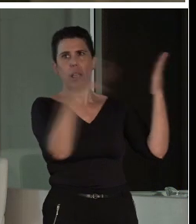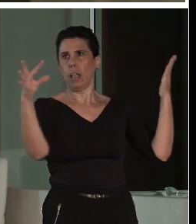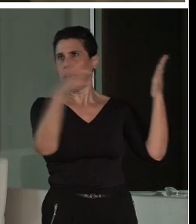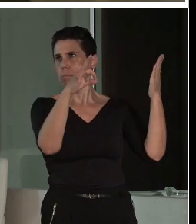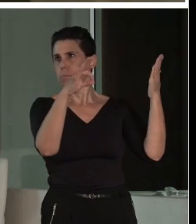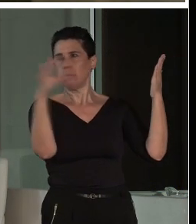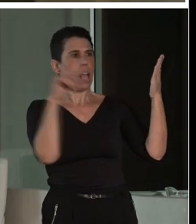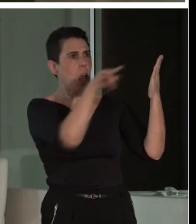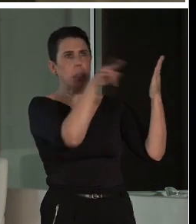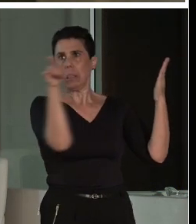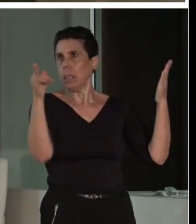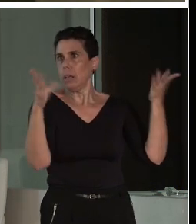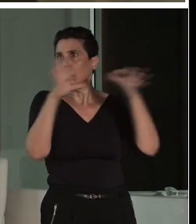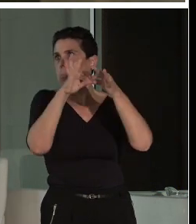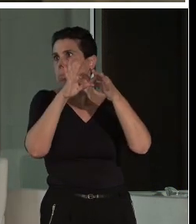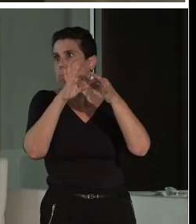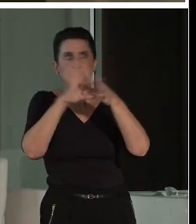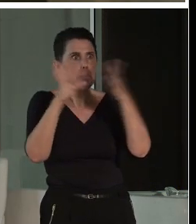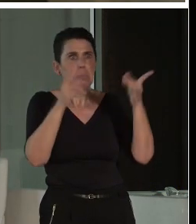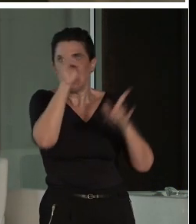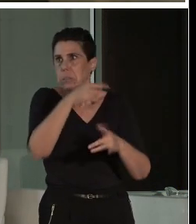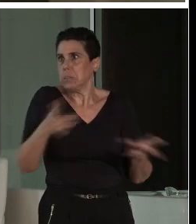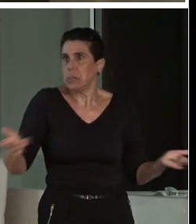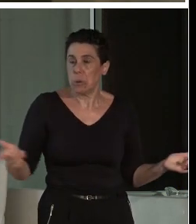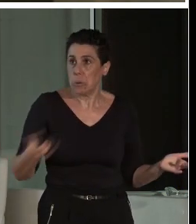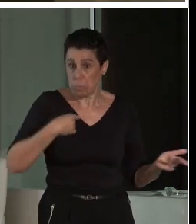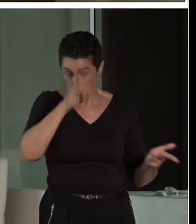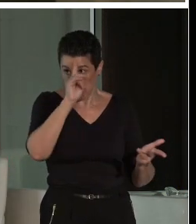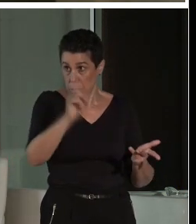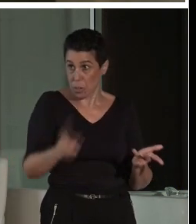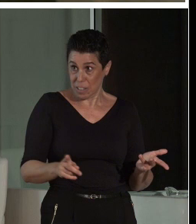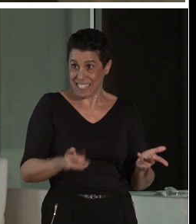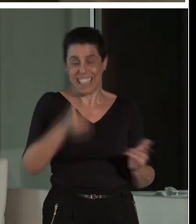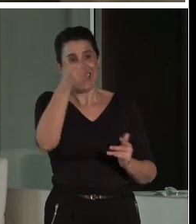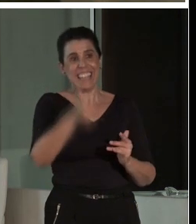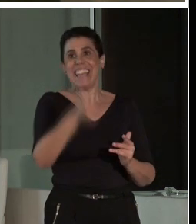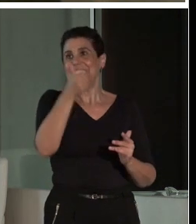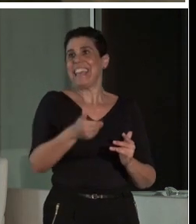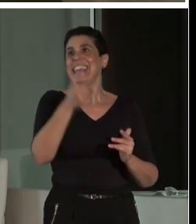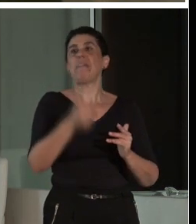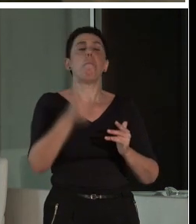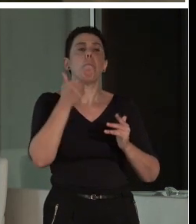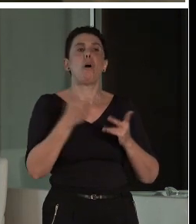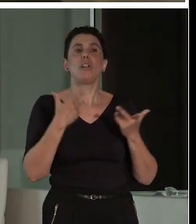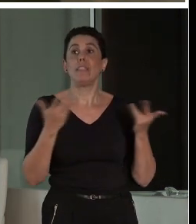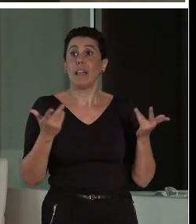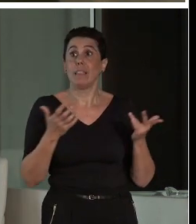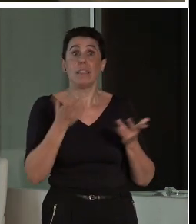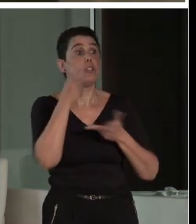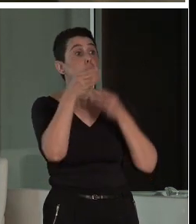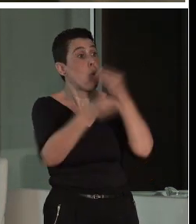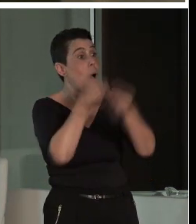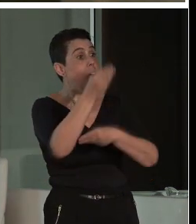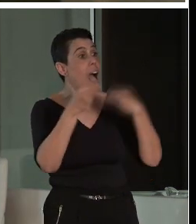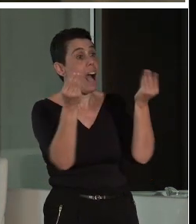de ese arco para enterarme de lo que tú me estás contando? La relevancia al ego del observador. Cuando hagáis un texto,